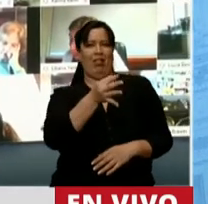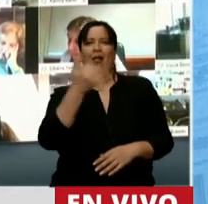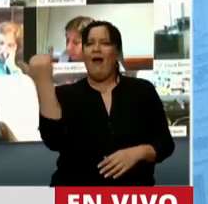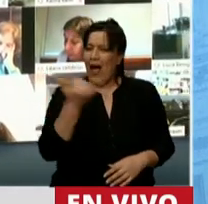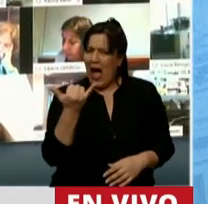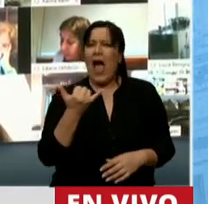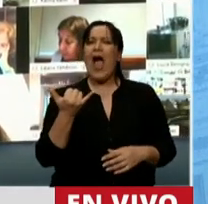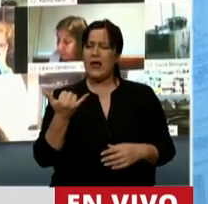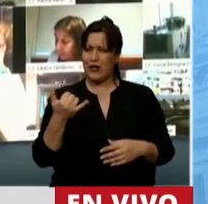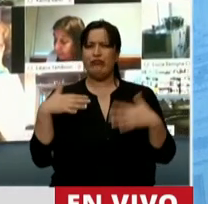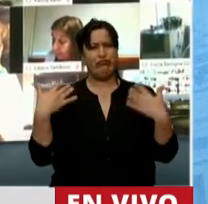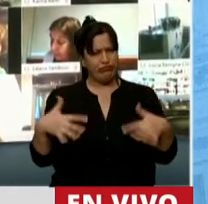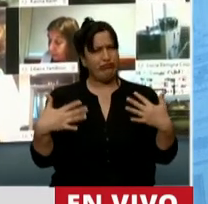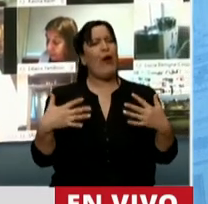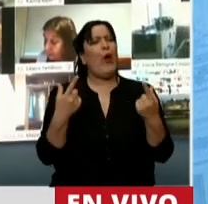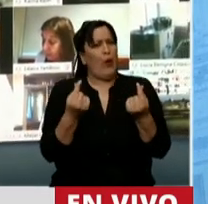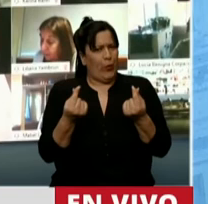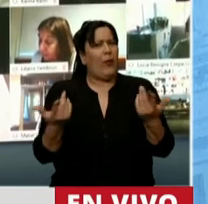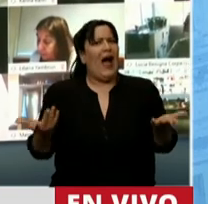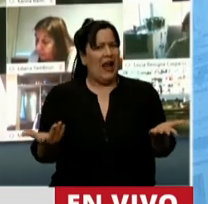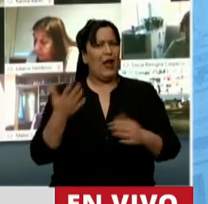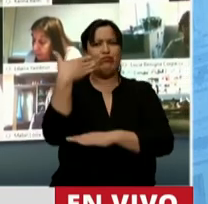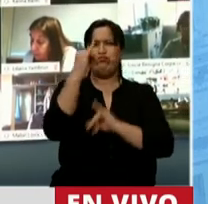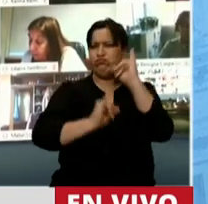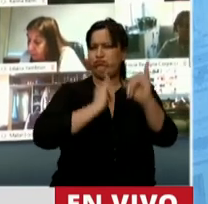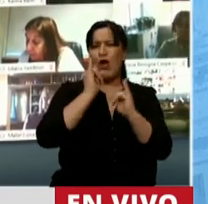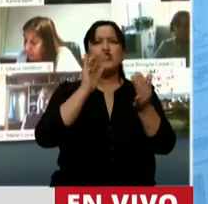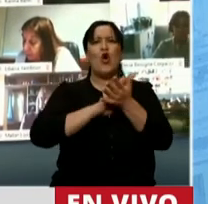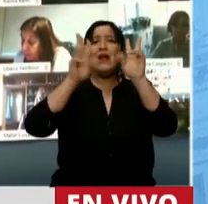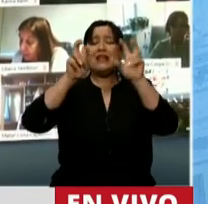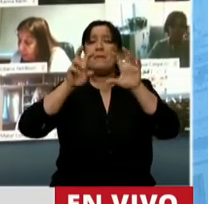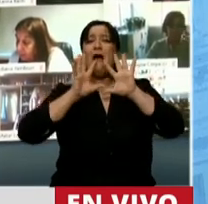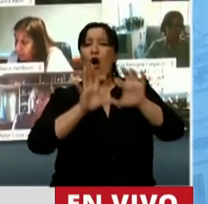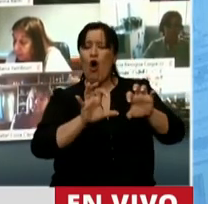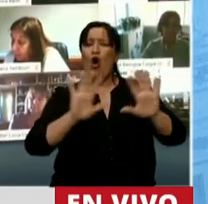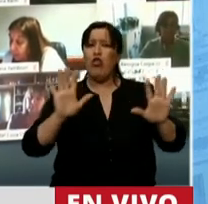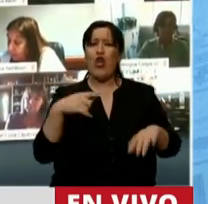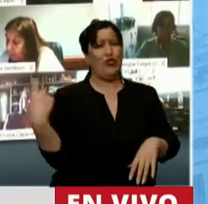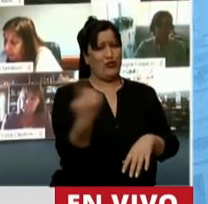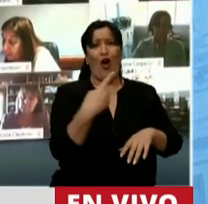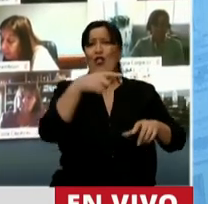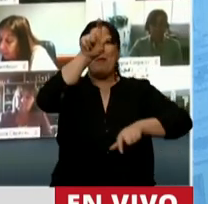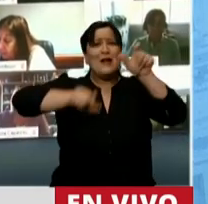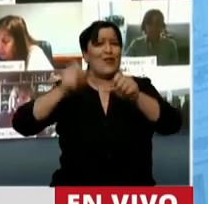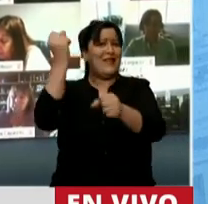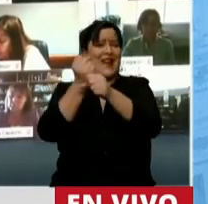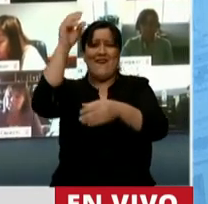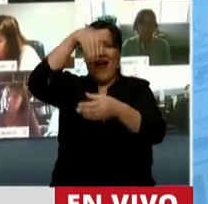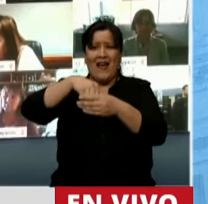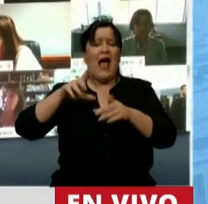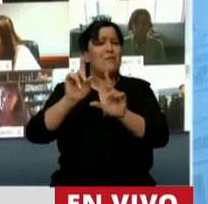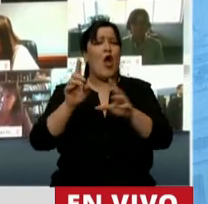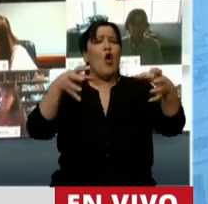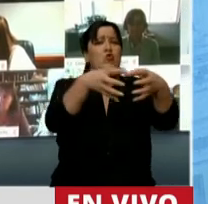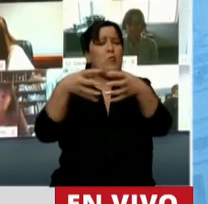de esta reflexión que realiza el Jefe de Gabinete sobre los discursos de odio. Que interpelan a toda la dirigencia política, usted y a mí, aunque seamos de